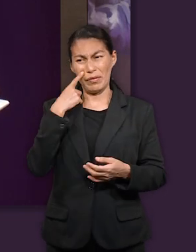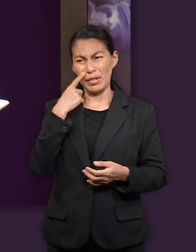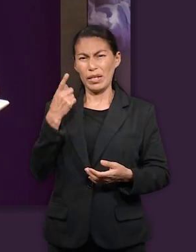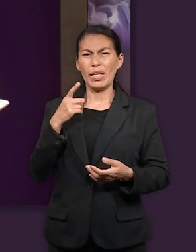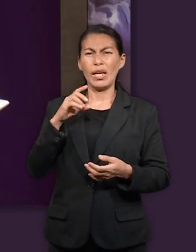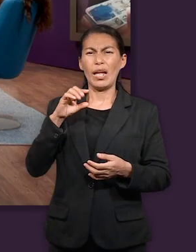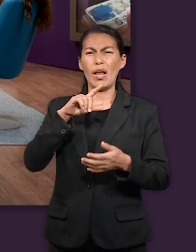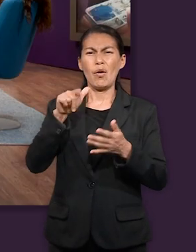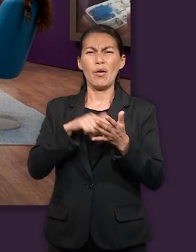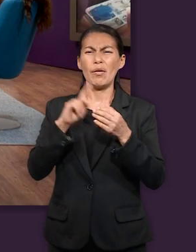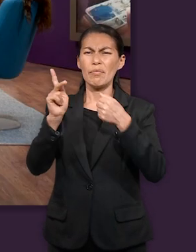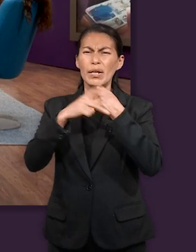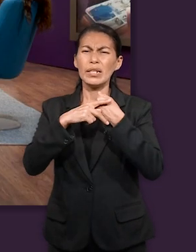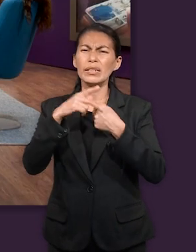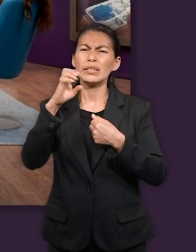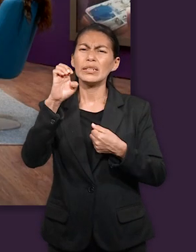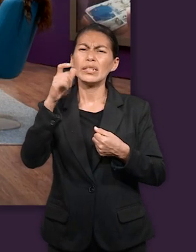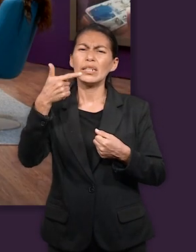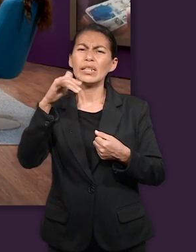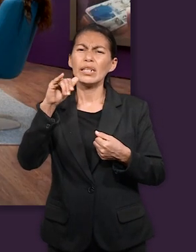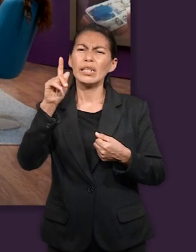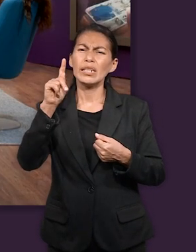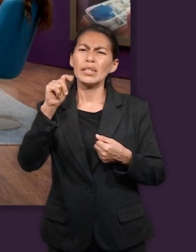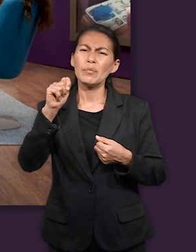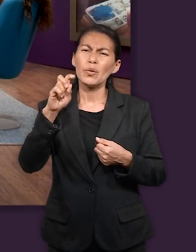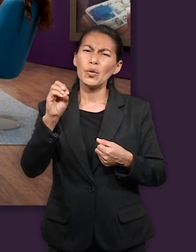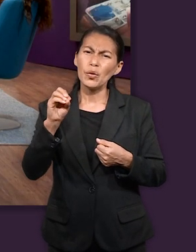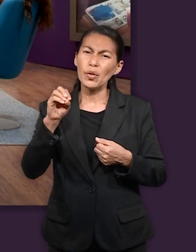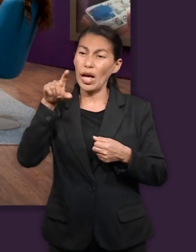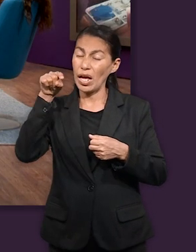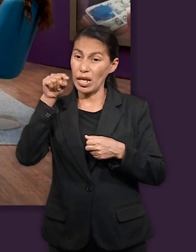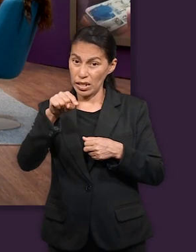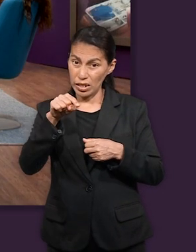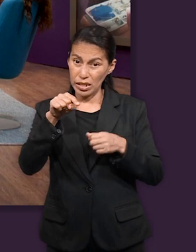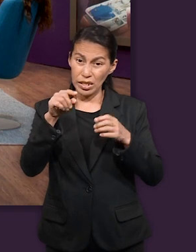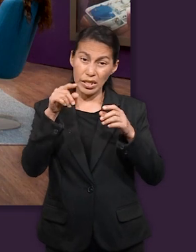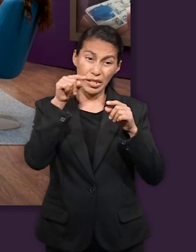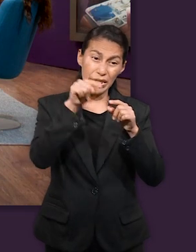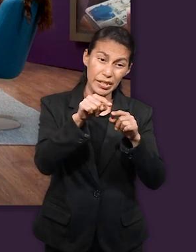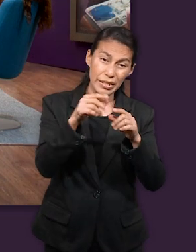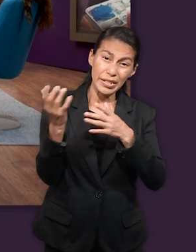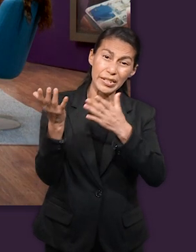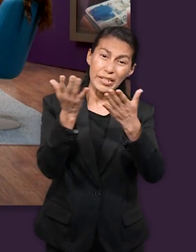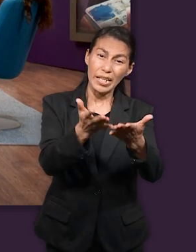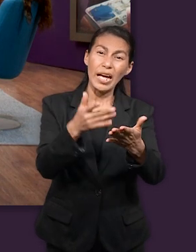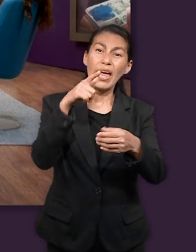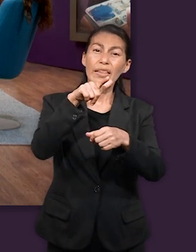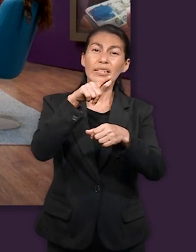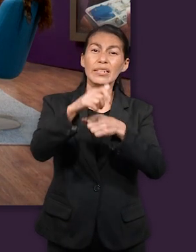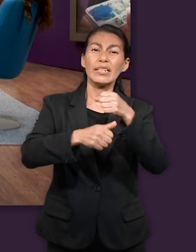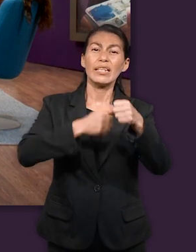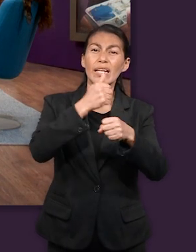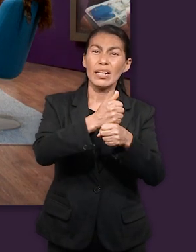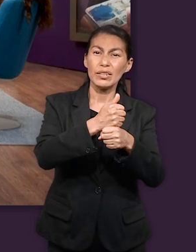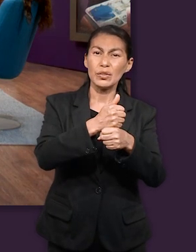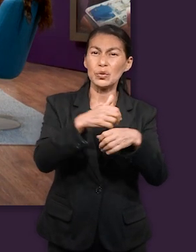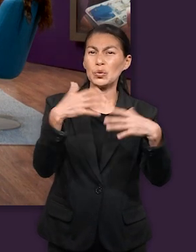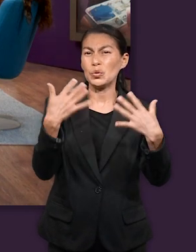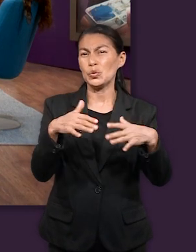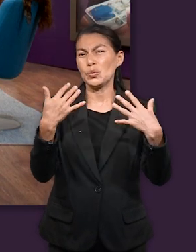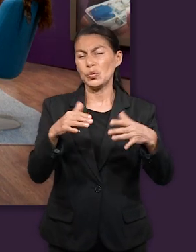Había llegado a los 17 Egipto vendido por sus propios hermanos ahora está en los 30 y ya es el